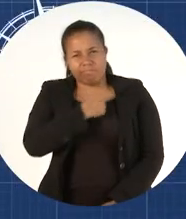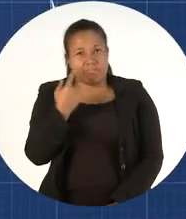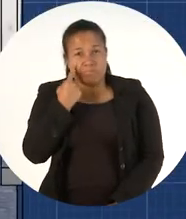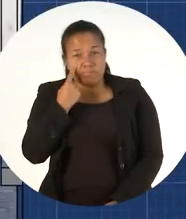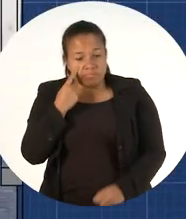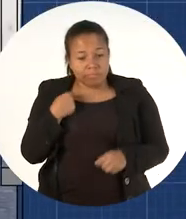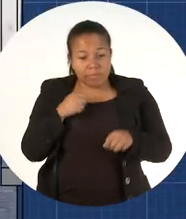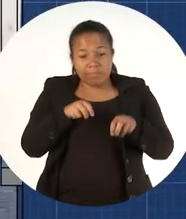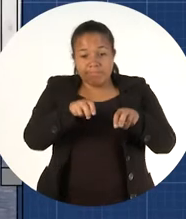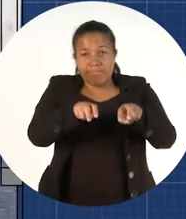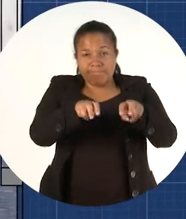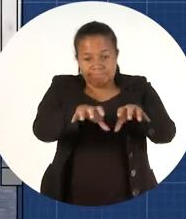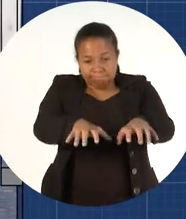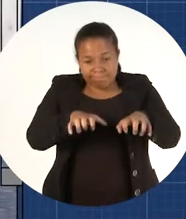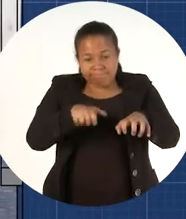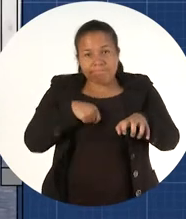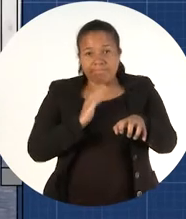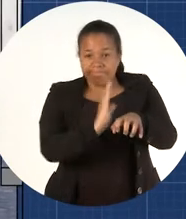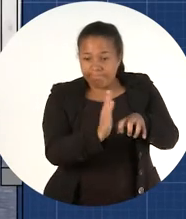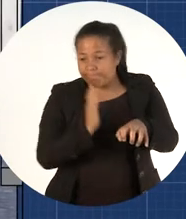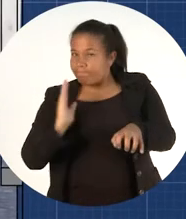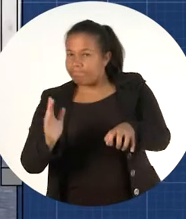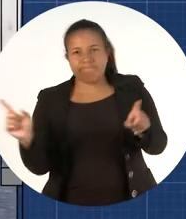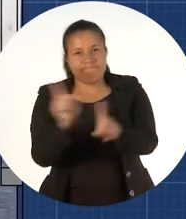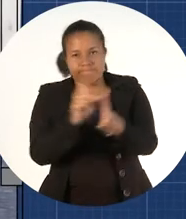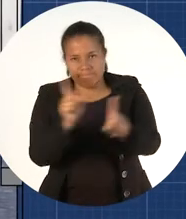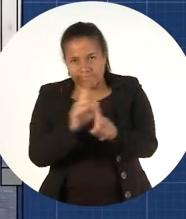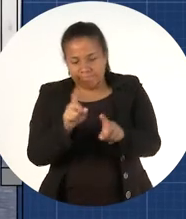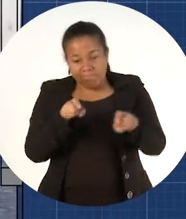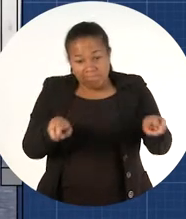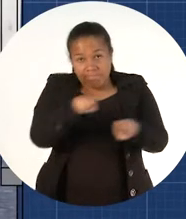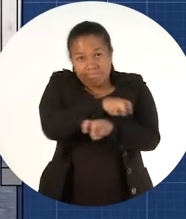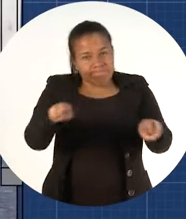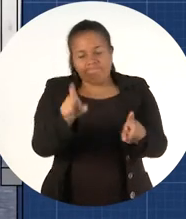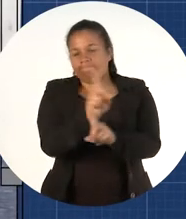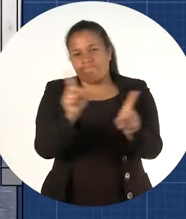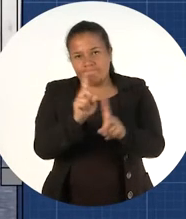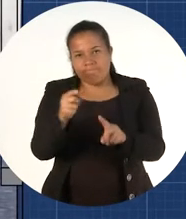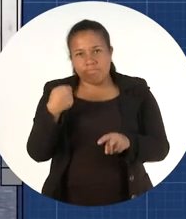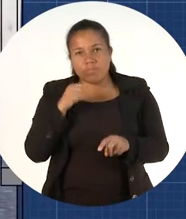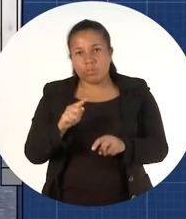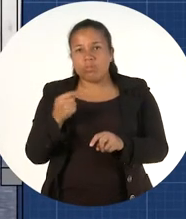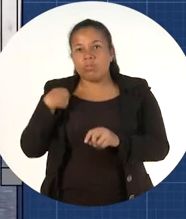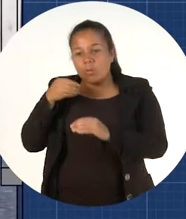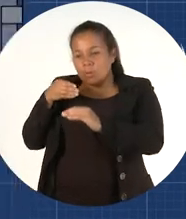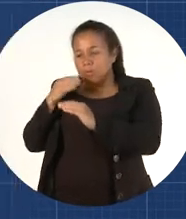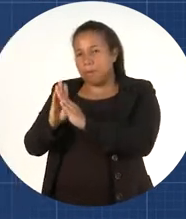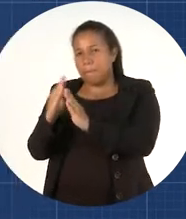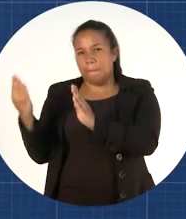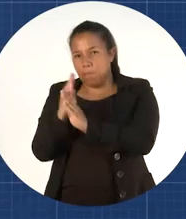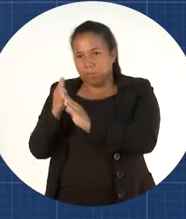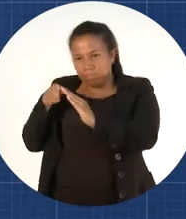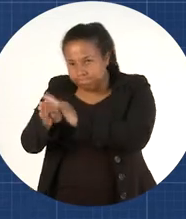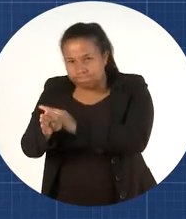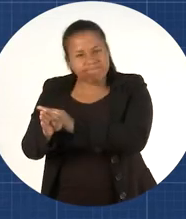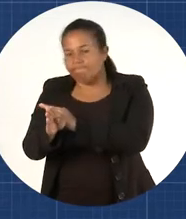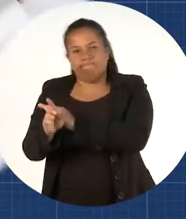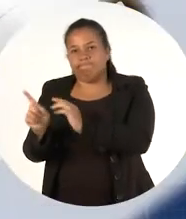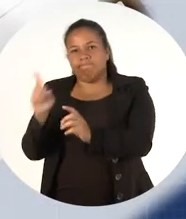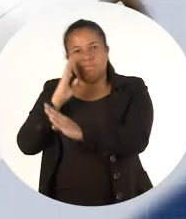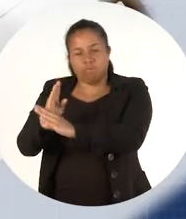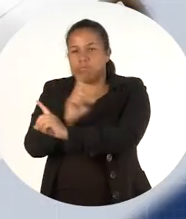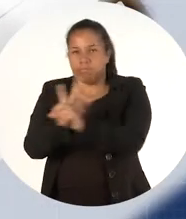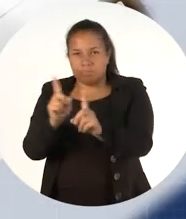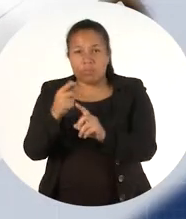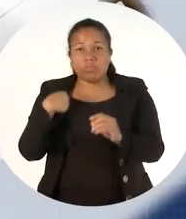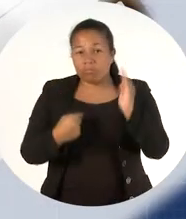permanezca en los pasillos ni modifique la ubicación de las sillas evite bloquear las puertas del aula y ponga su teléfono celular